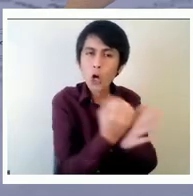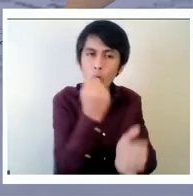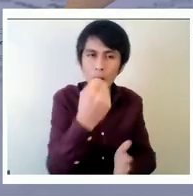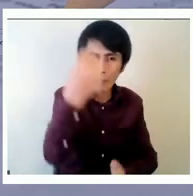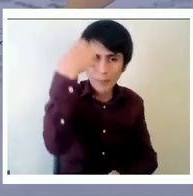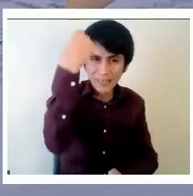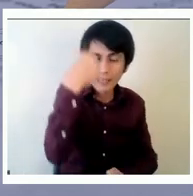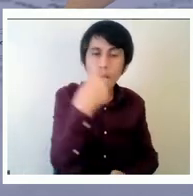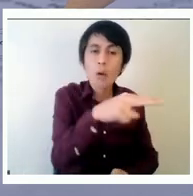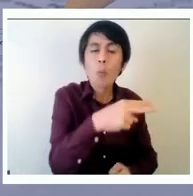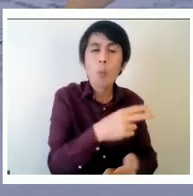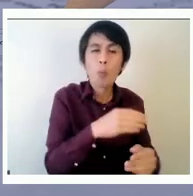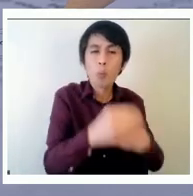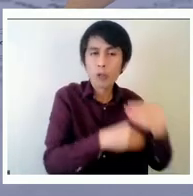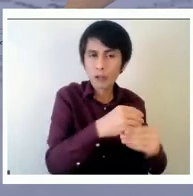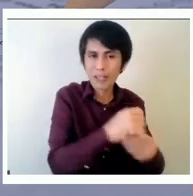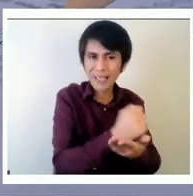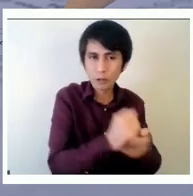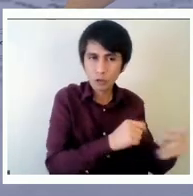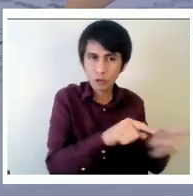la medición es